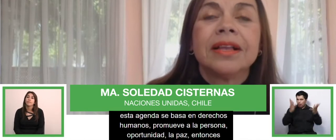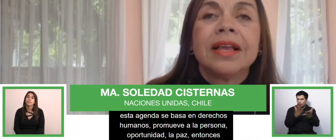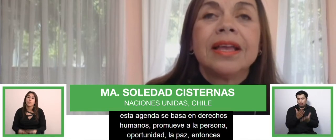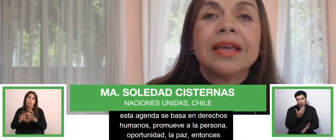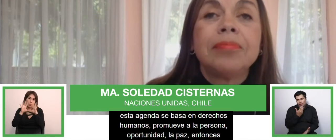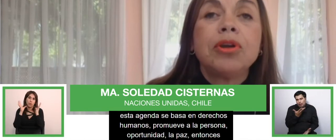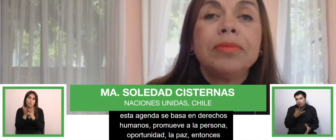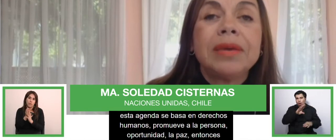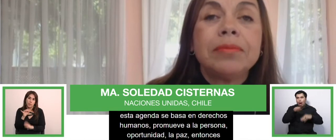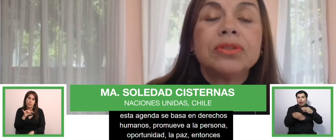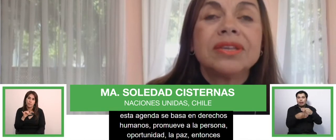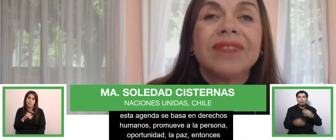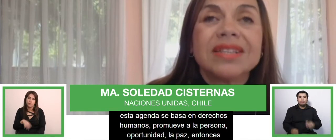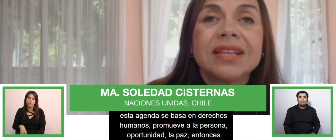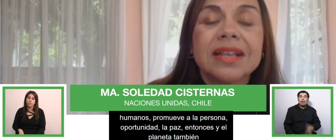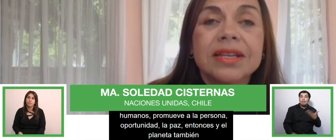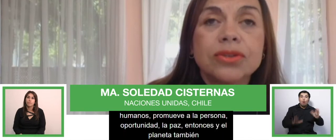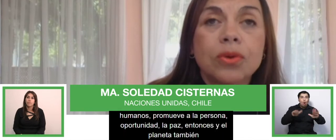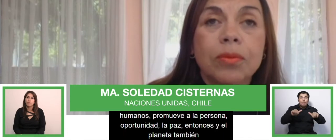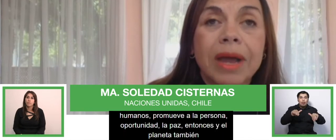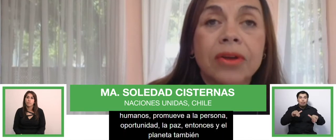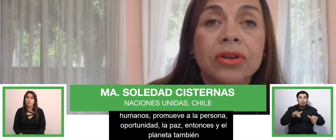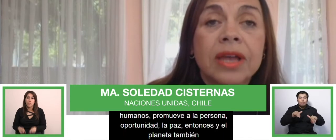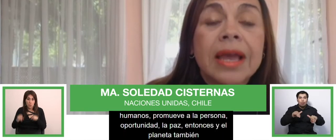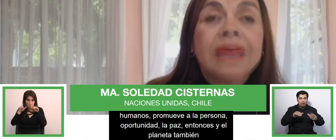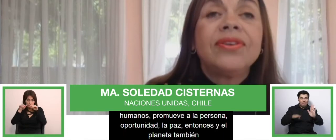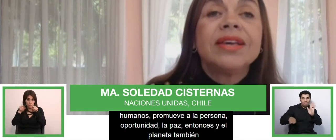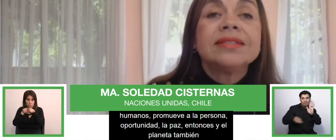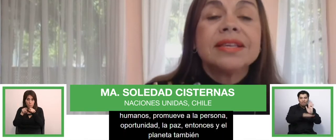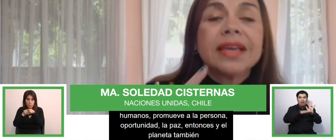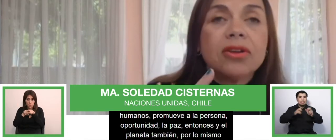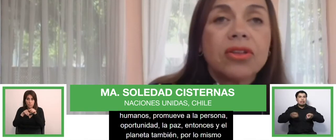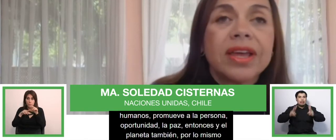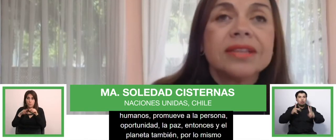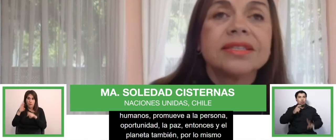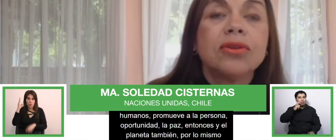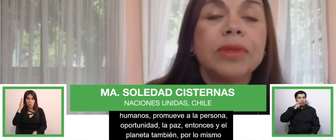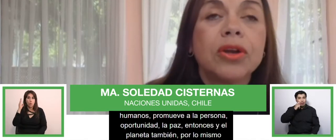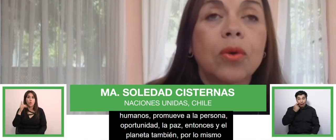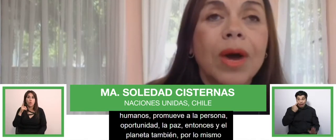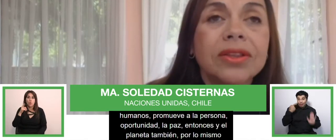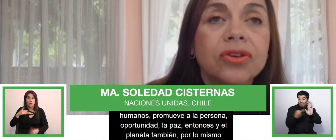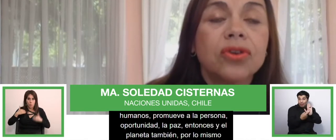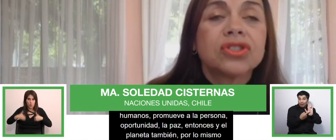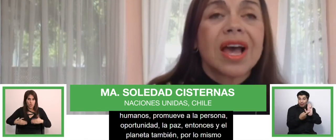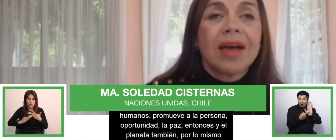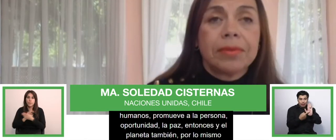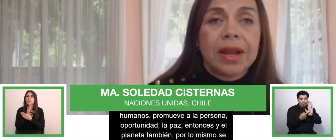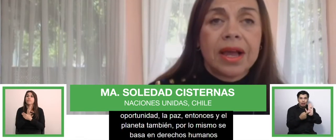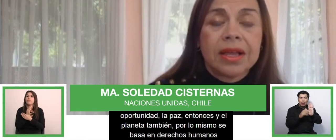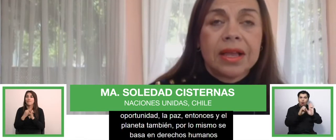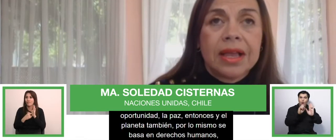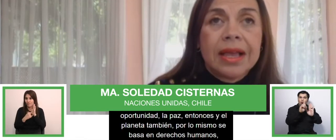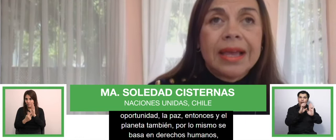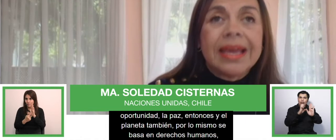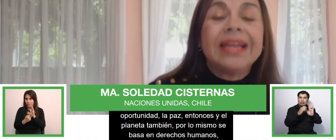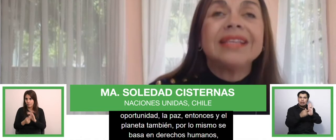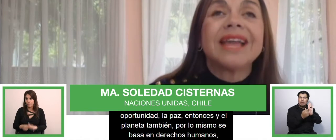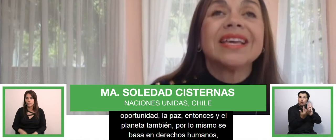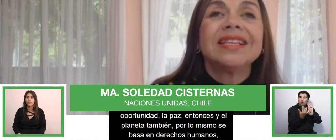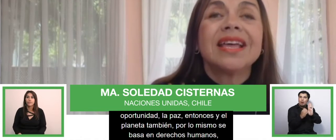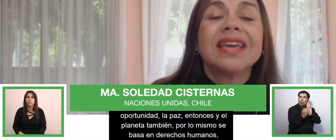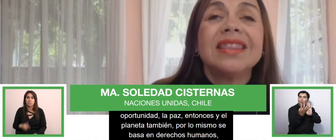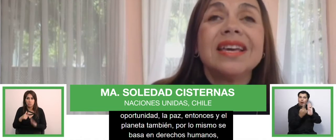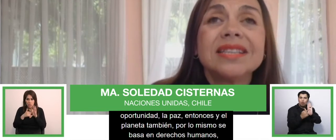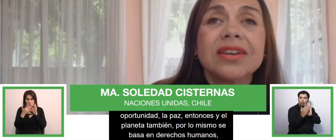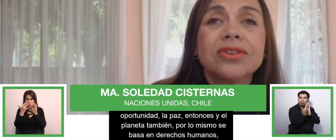Y por lo mismo se basa en derechos humanos. Y fíjense que lo de ese número 4 nos habla en